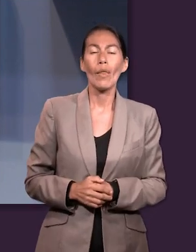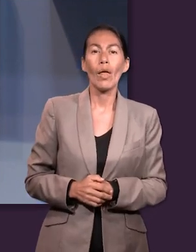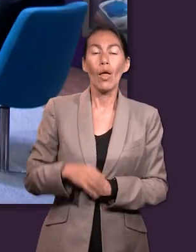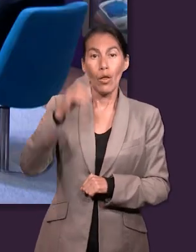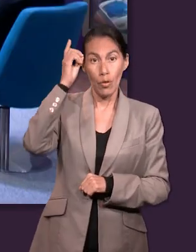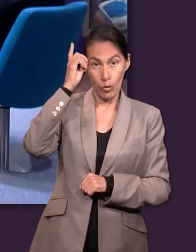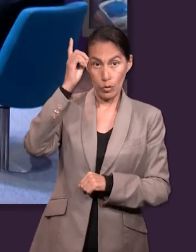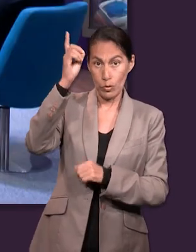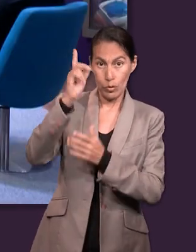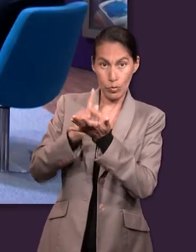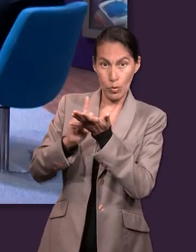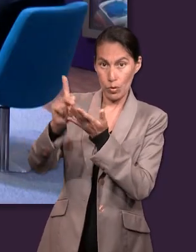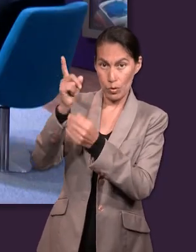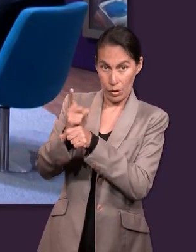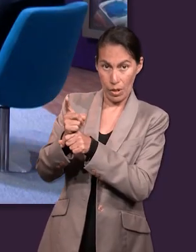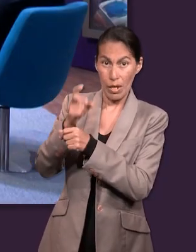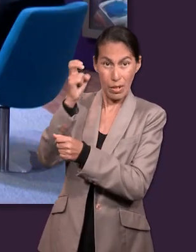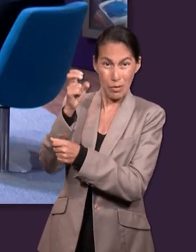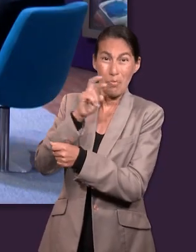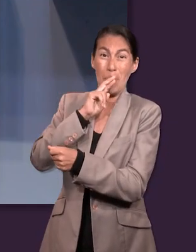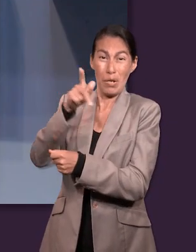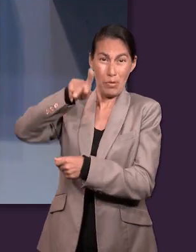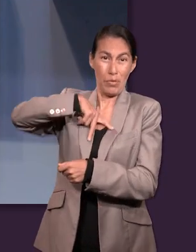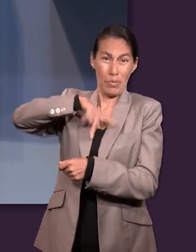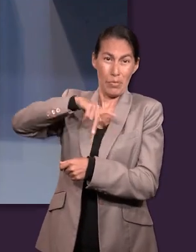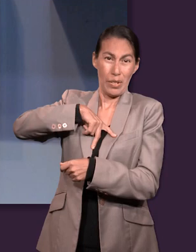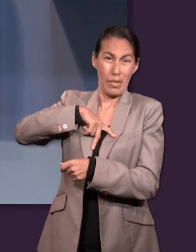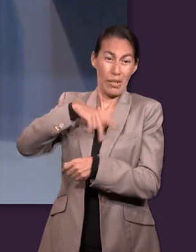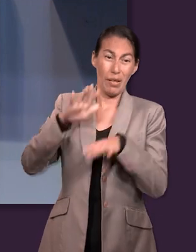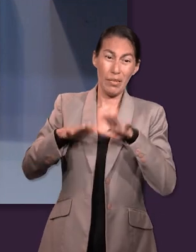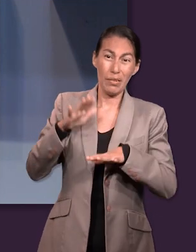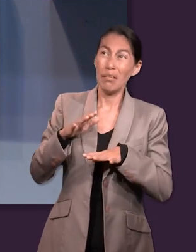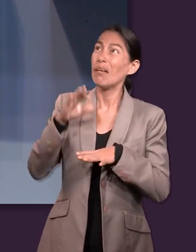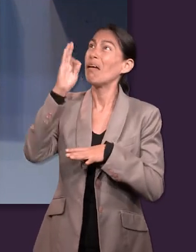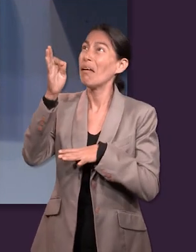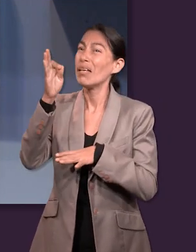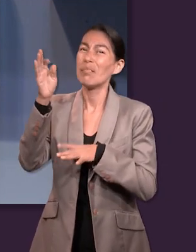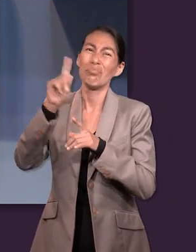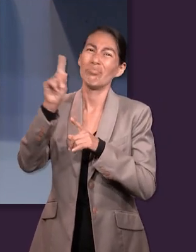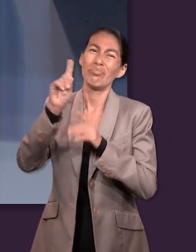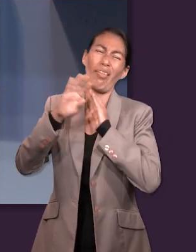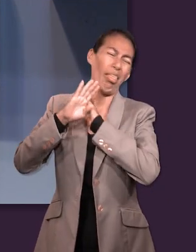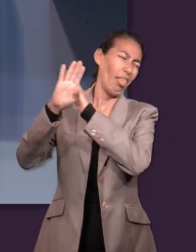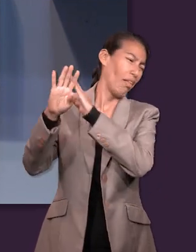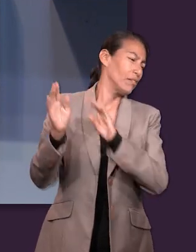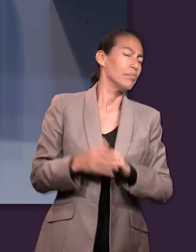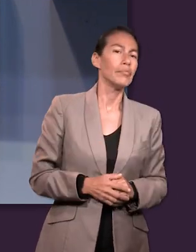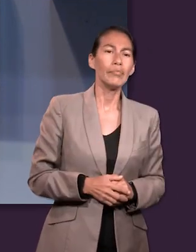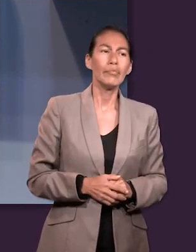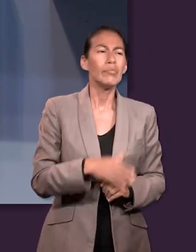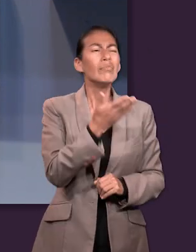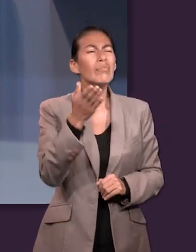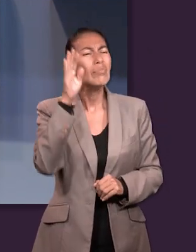Dios es la mejor para nosotros, ¿por qué a veces nos cuesta tanto aceptarla? ¿Qué piensan ustedes?